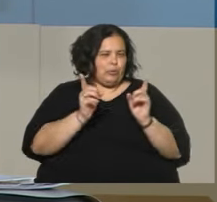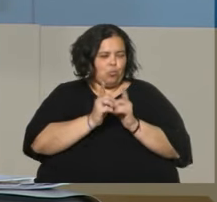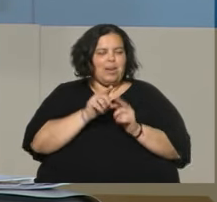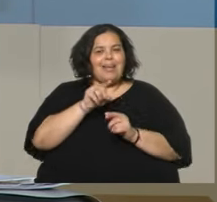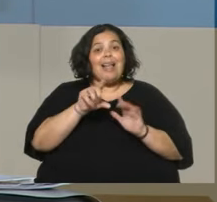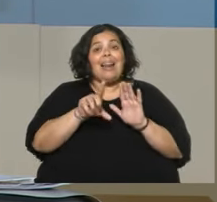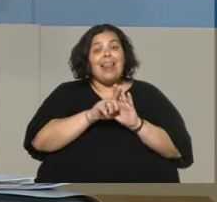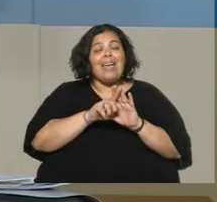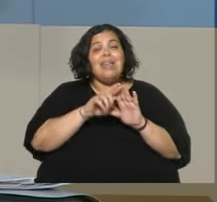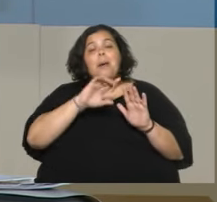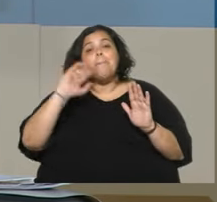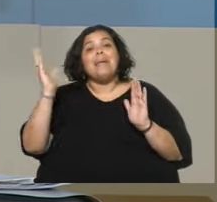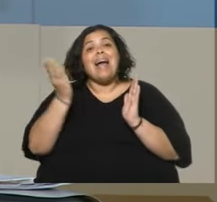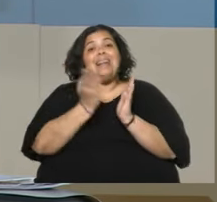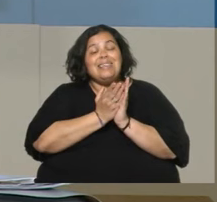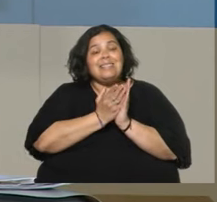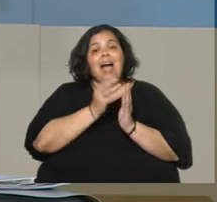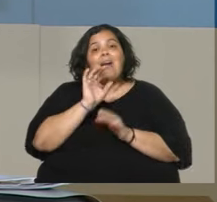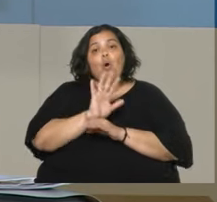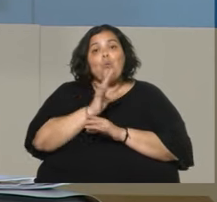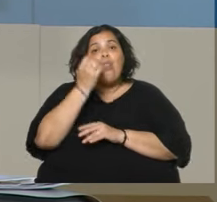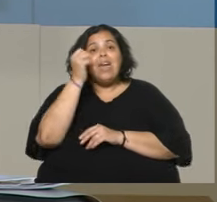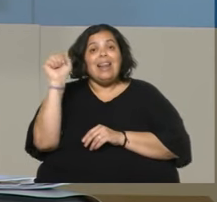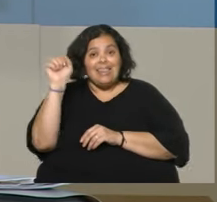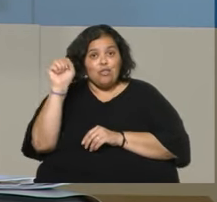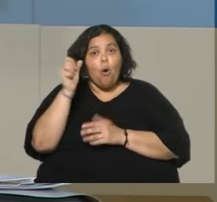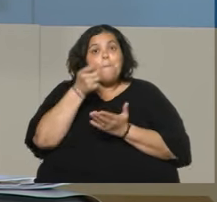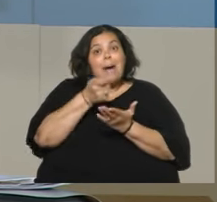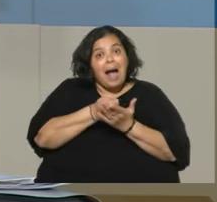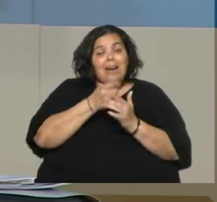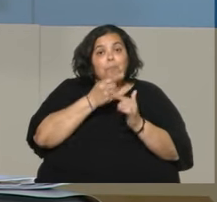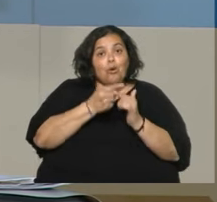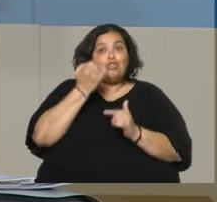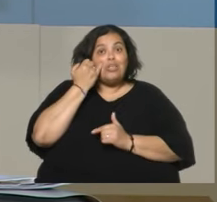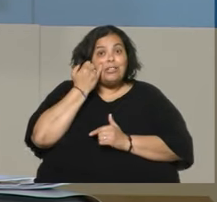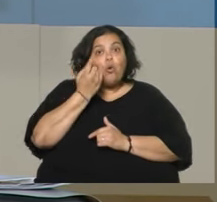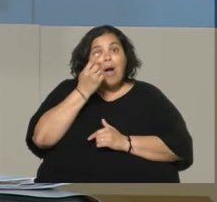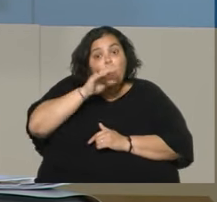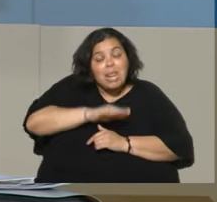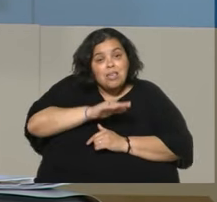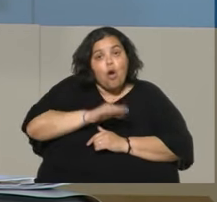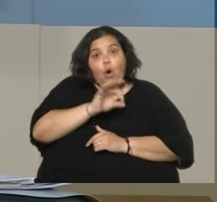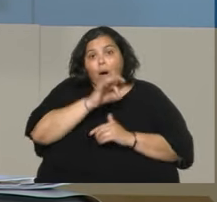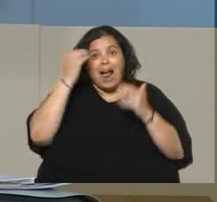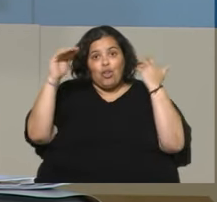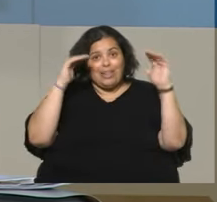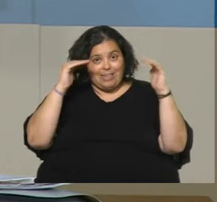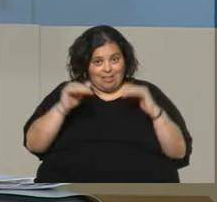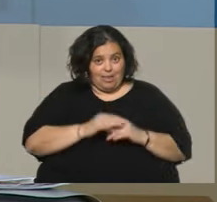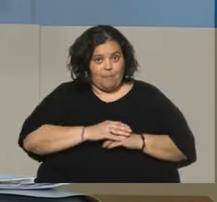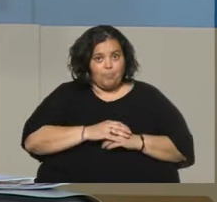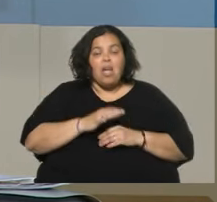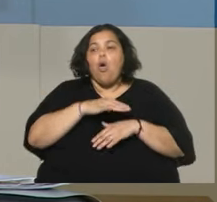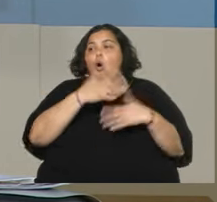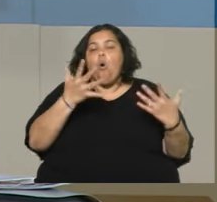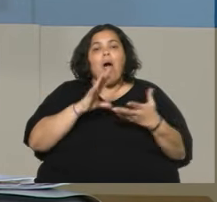penaliza como delito pagar por sexo a un niño, niña o adolescente, o por algún tipo de